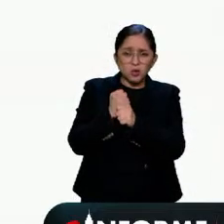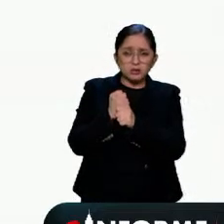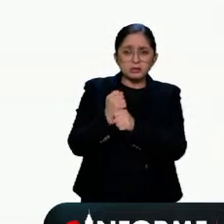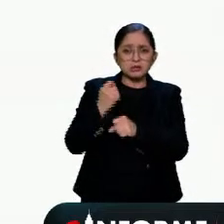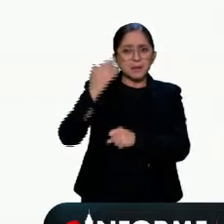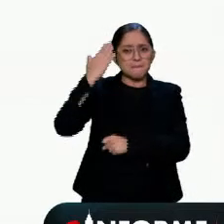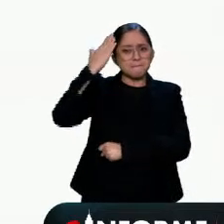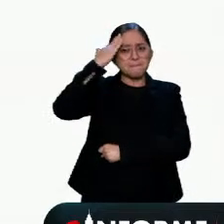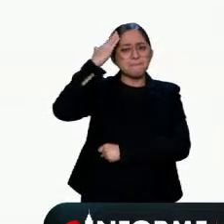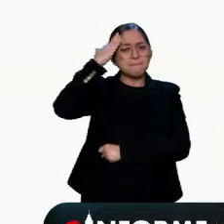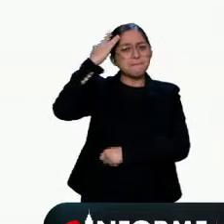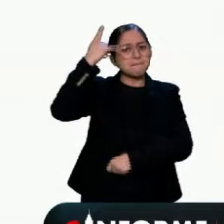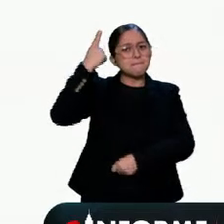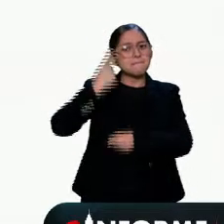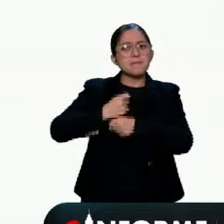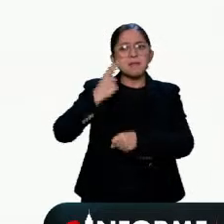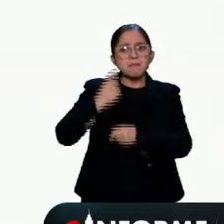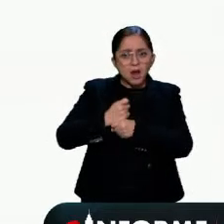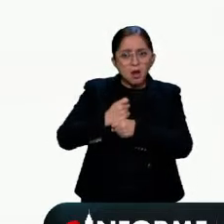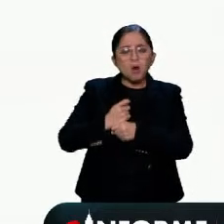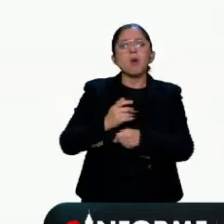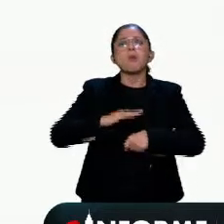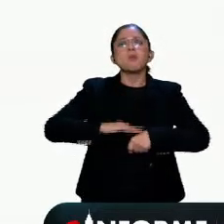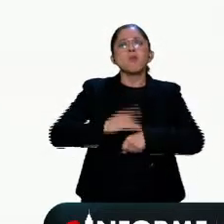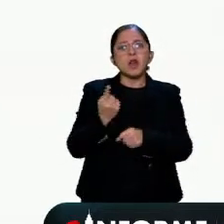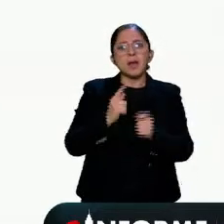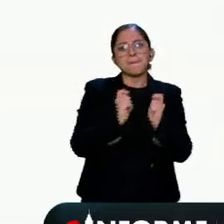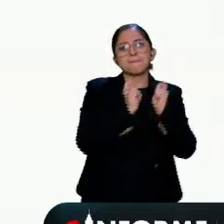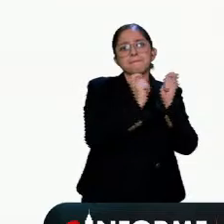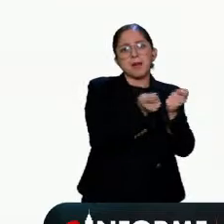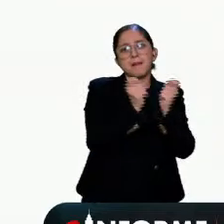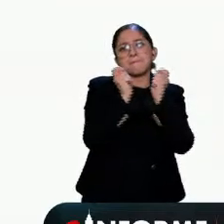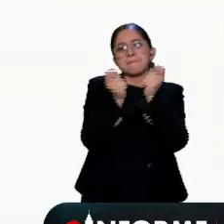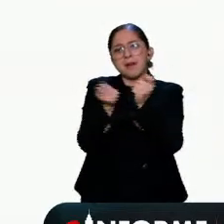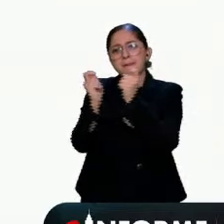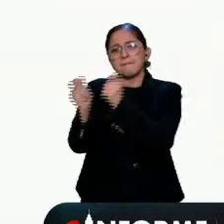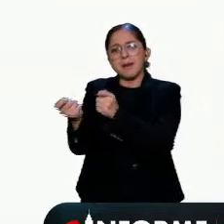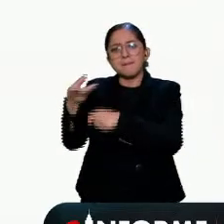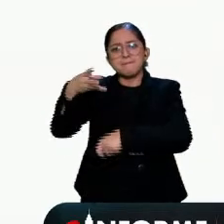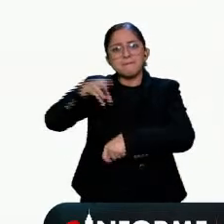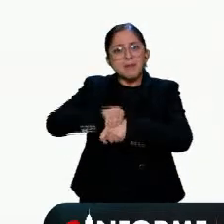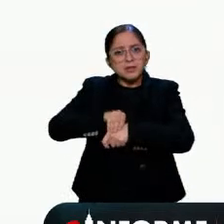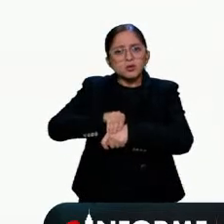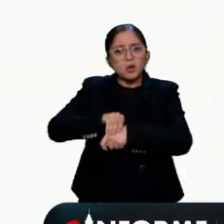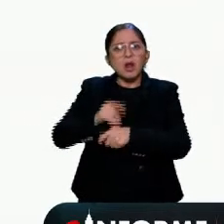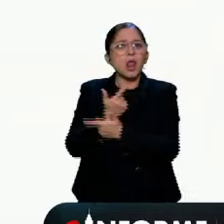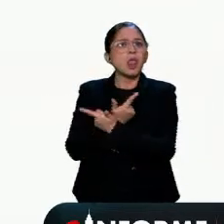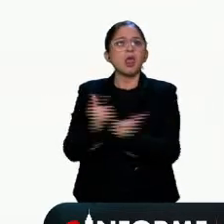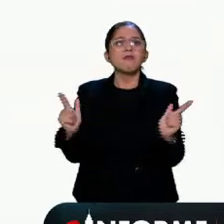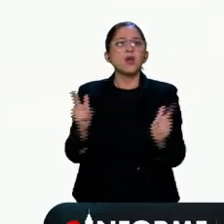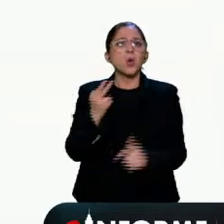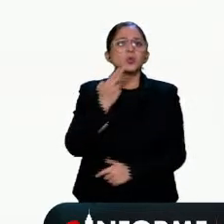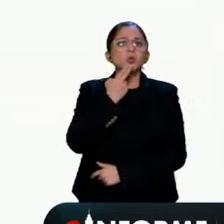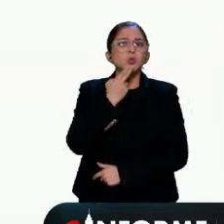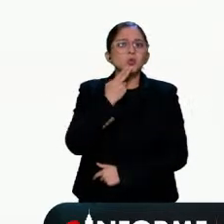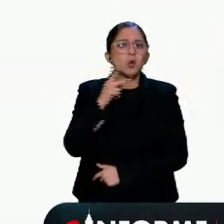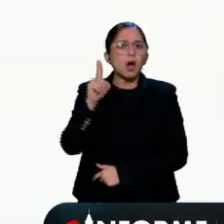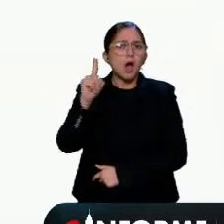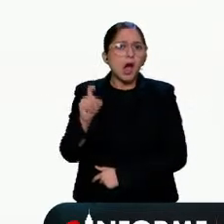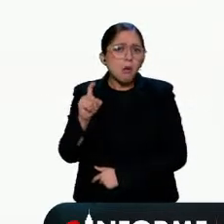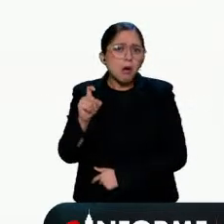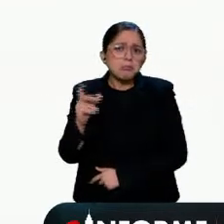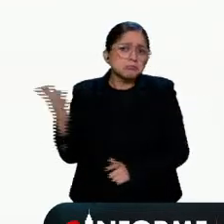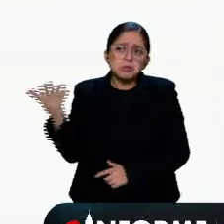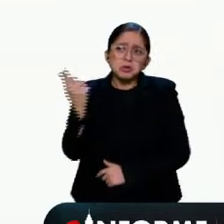lo que fue de la mano con el otorgamiento de concesiones de uso de agua en el país. Esto hubiera o no hubiera agua